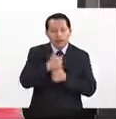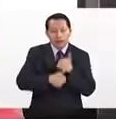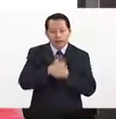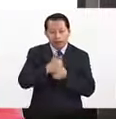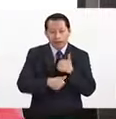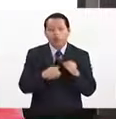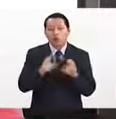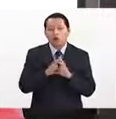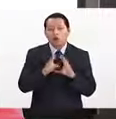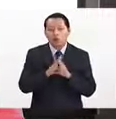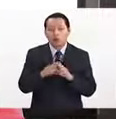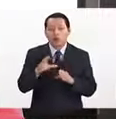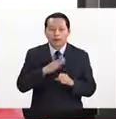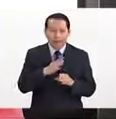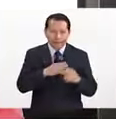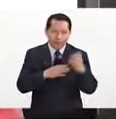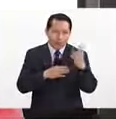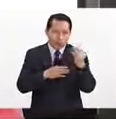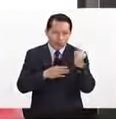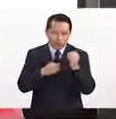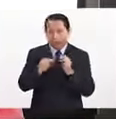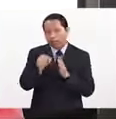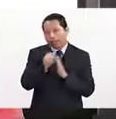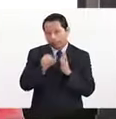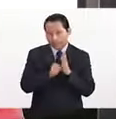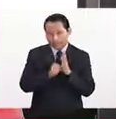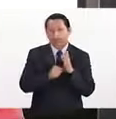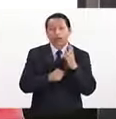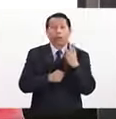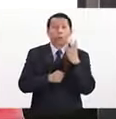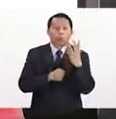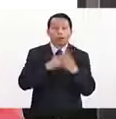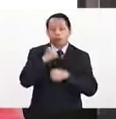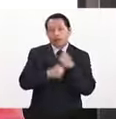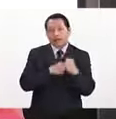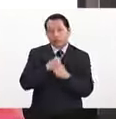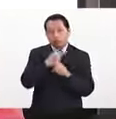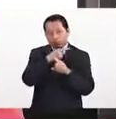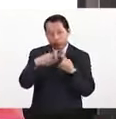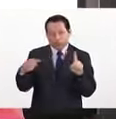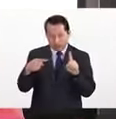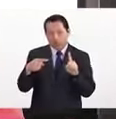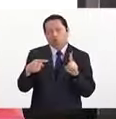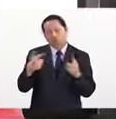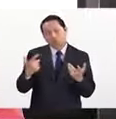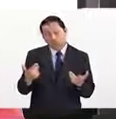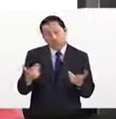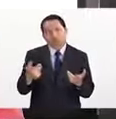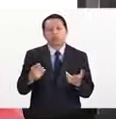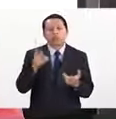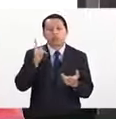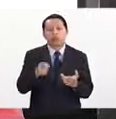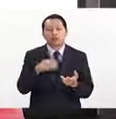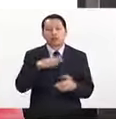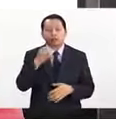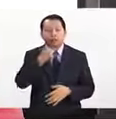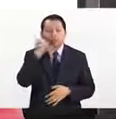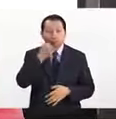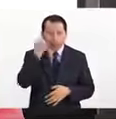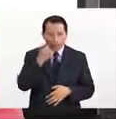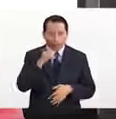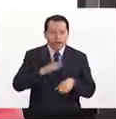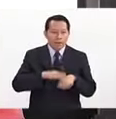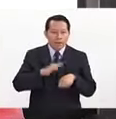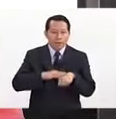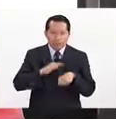nueve semestres, cuatro años y medio. Desde luego, es una de las escuelas que